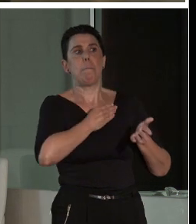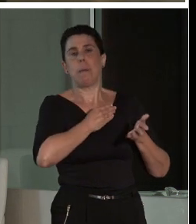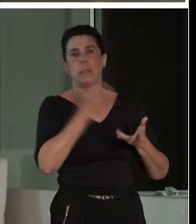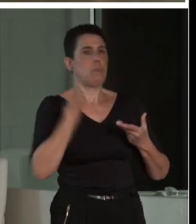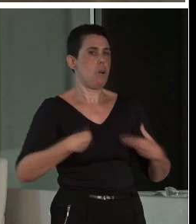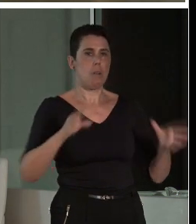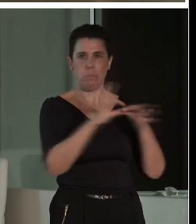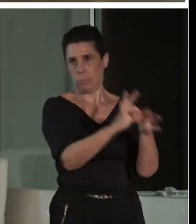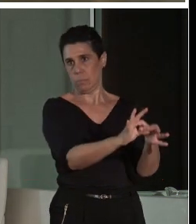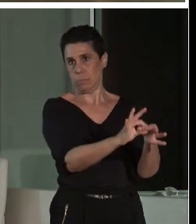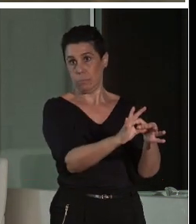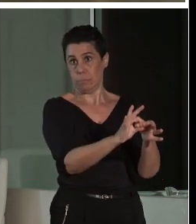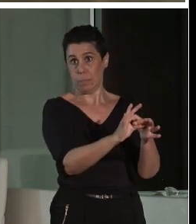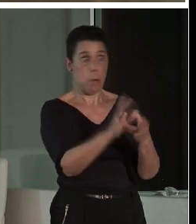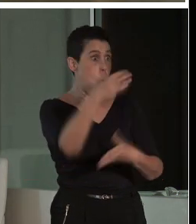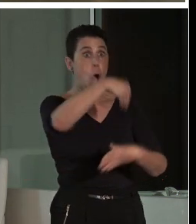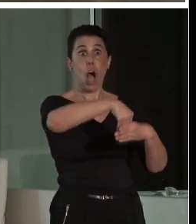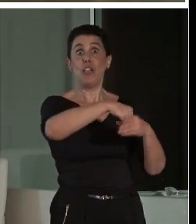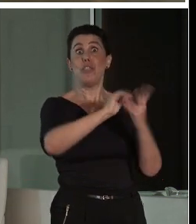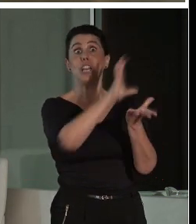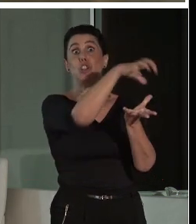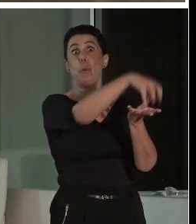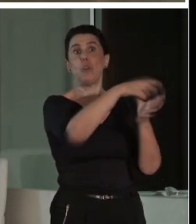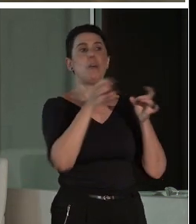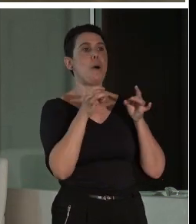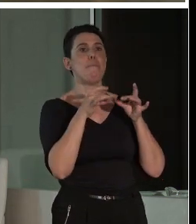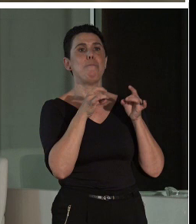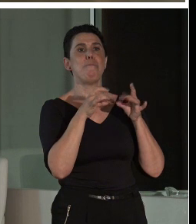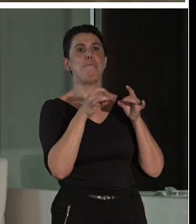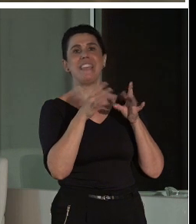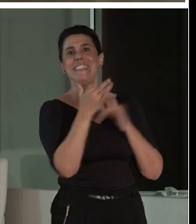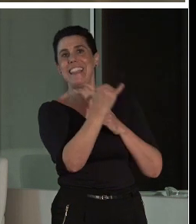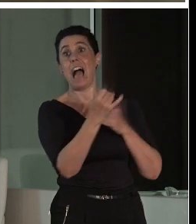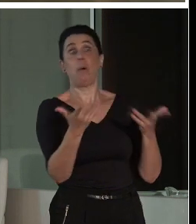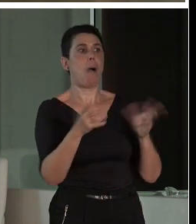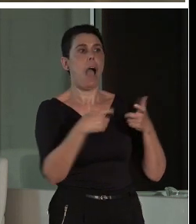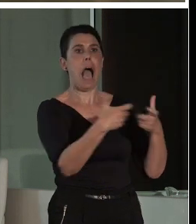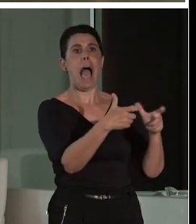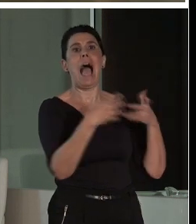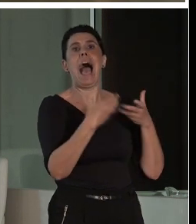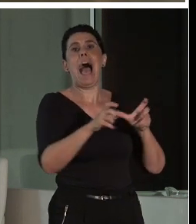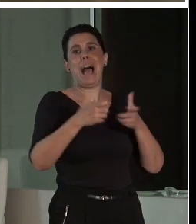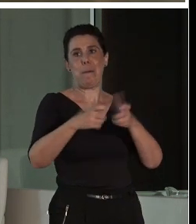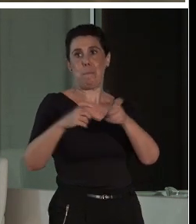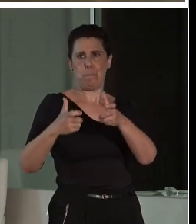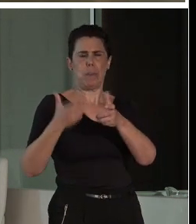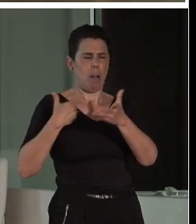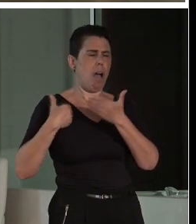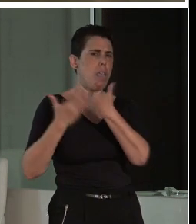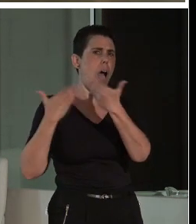esos monumentos tenemos vitrinas, que son los ámbitos. Esto lo hemos hablado con los arqueólogos, lo hemos debatido mucho. Y, entonces,